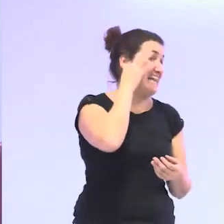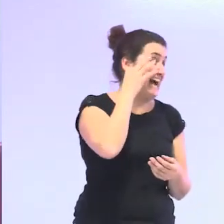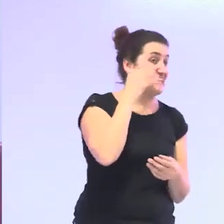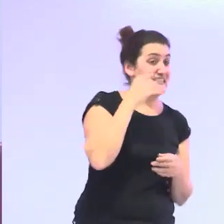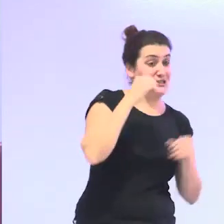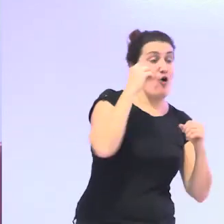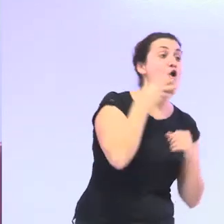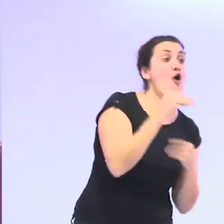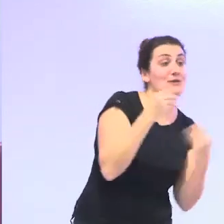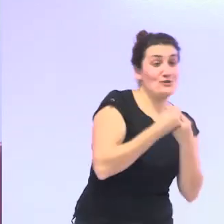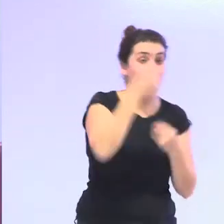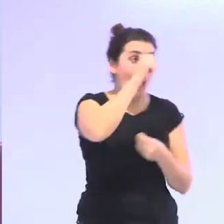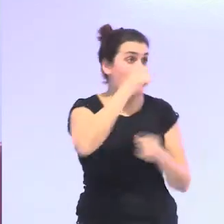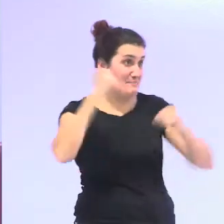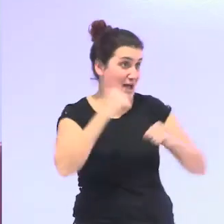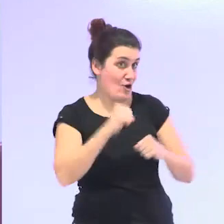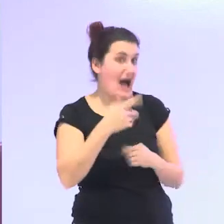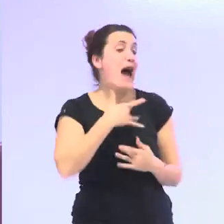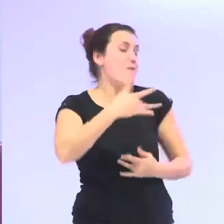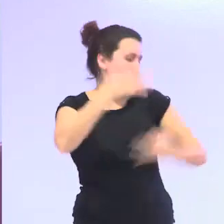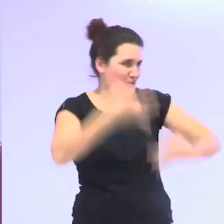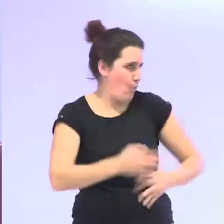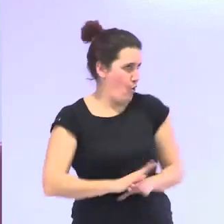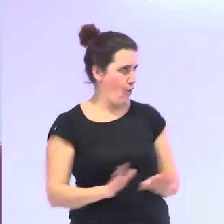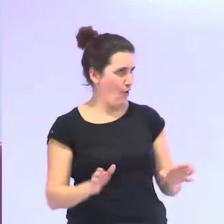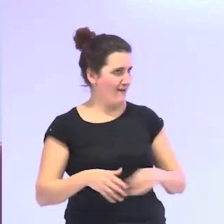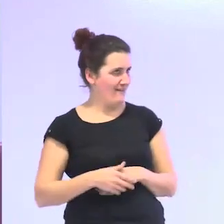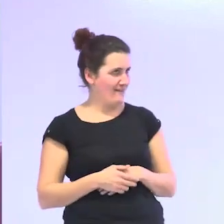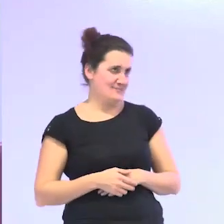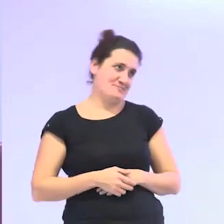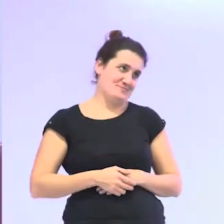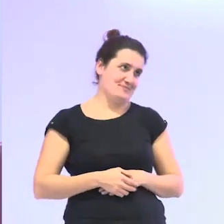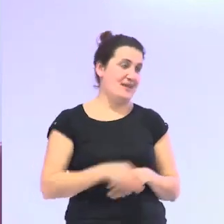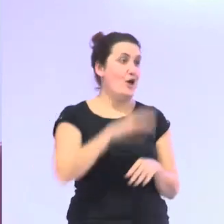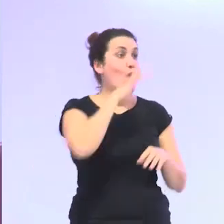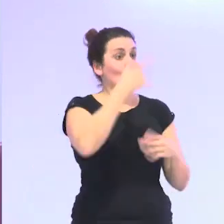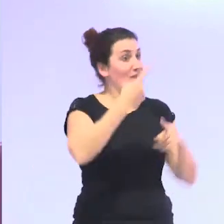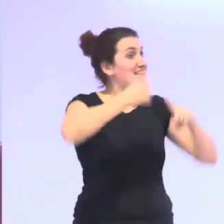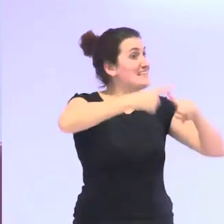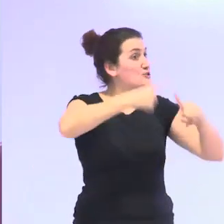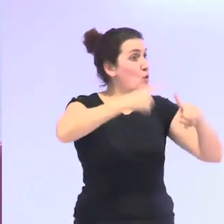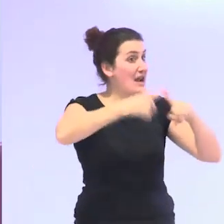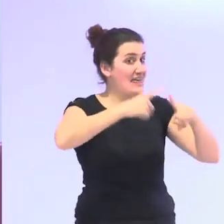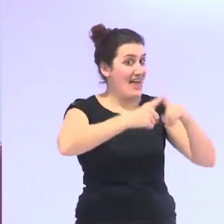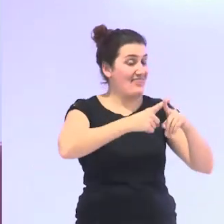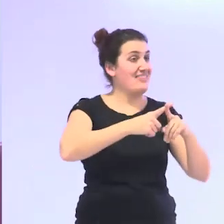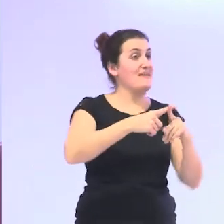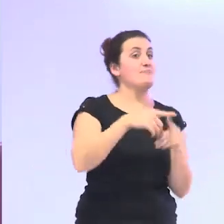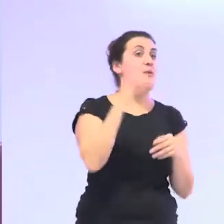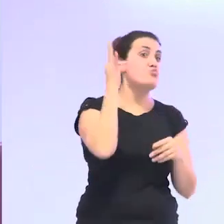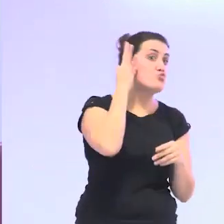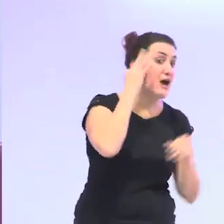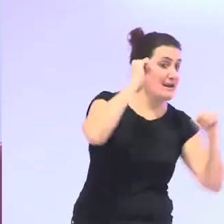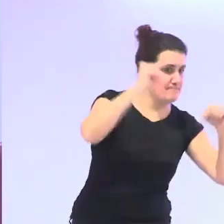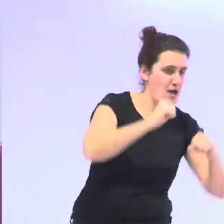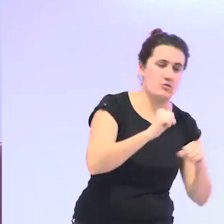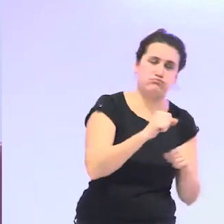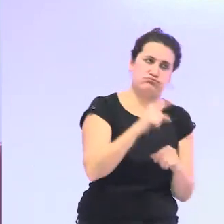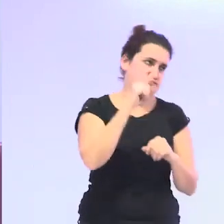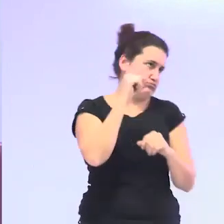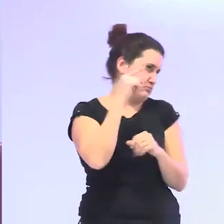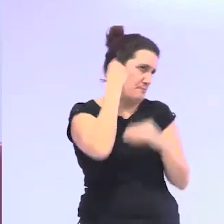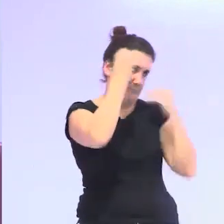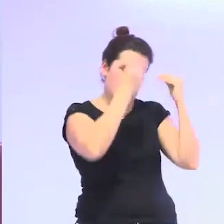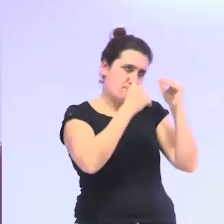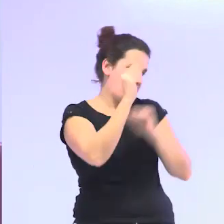justo están por amor entonces todavía la sexualidad está más cuestionada en el caso de las mujeres que de los hombres mayores y eso